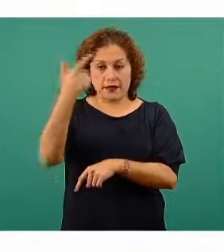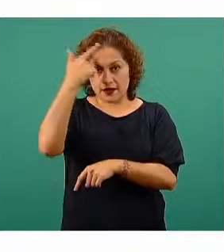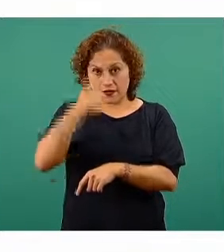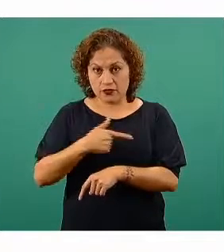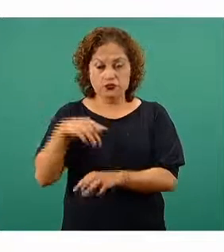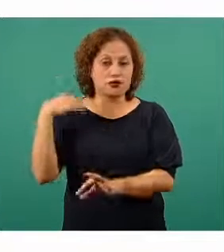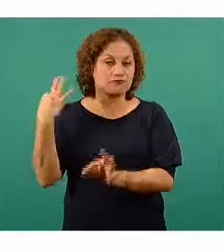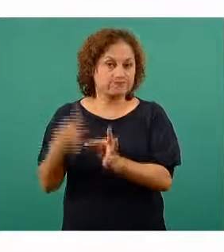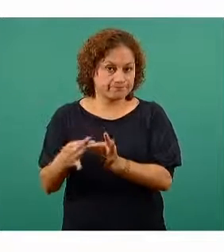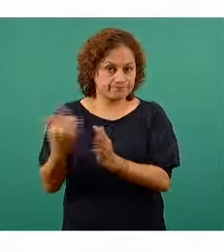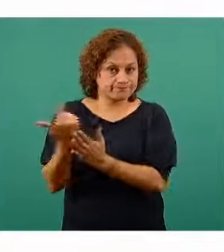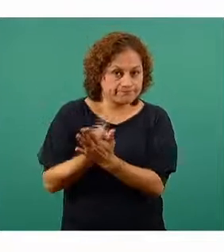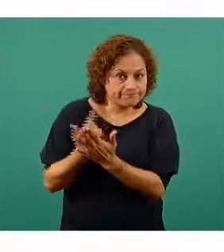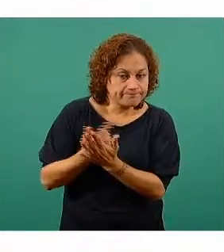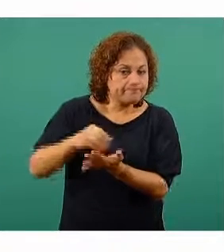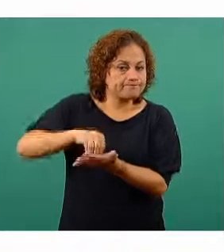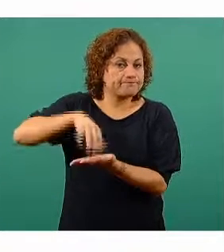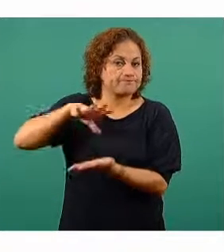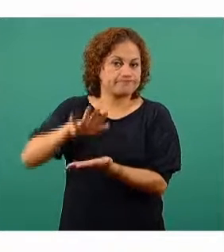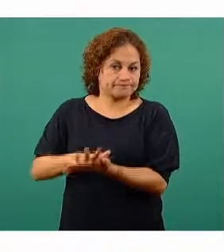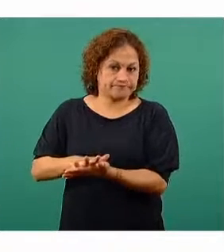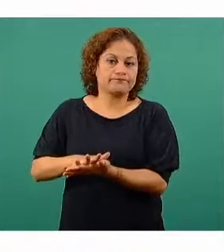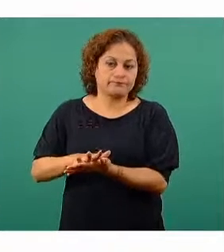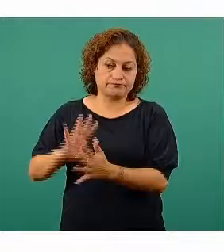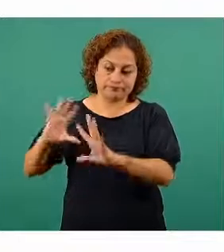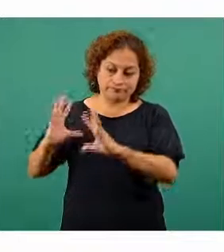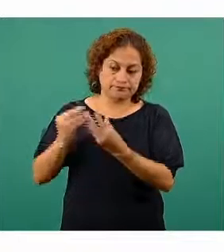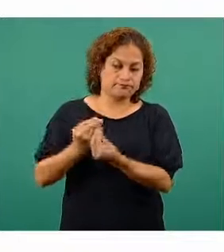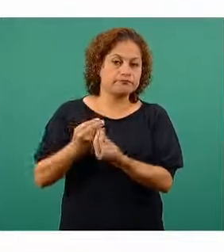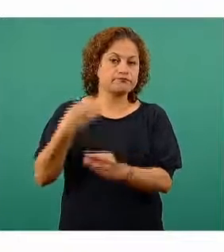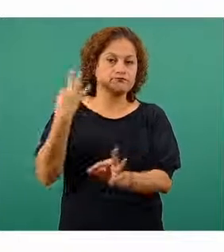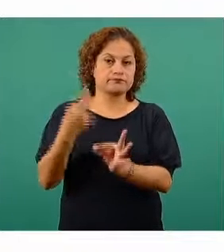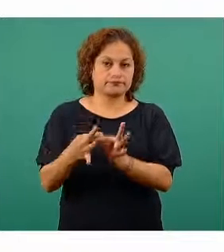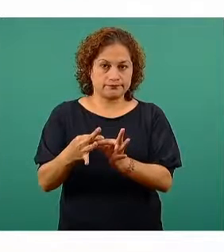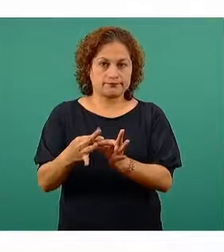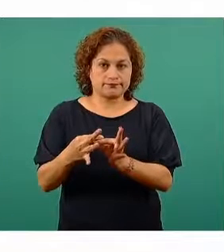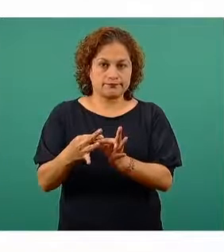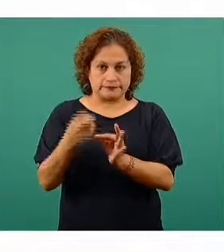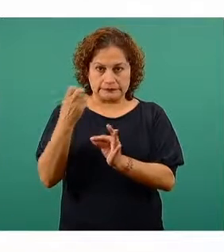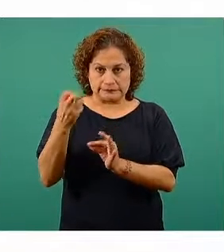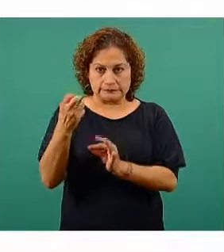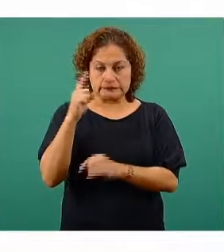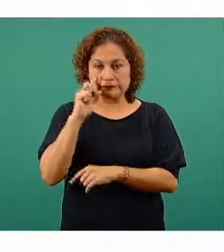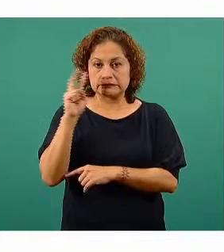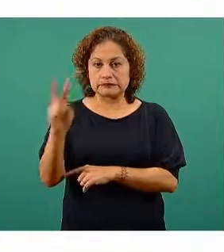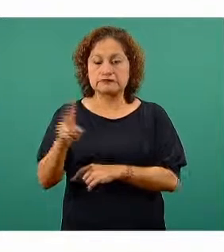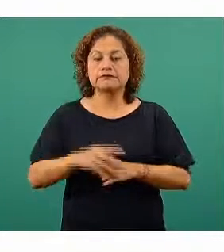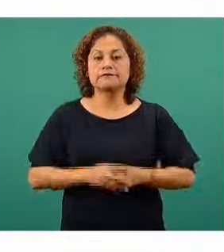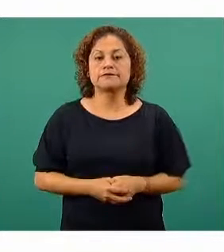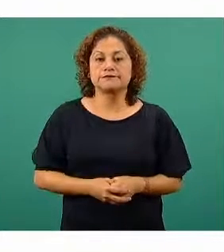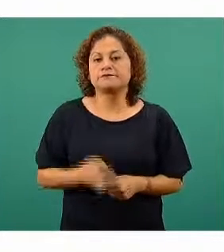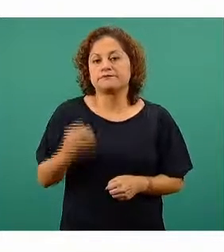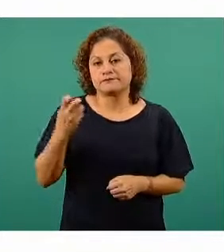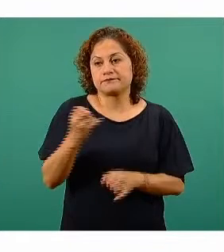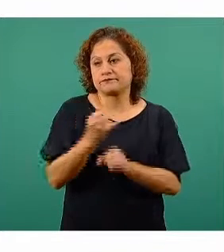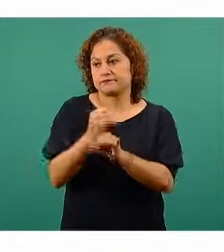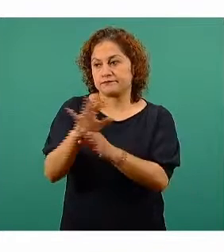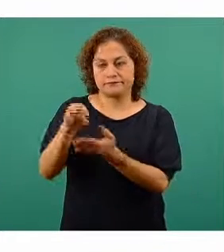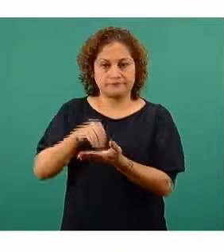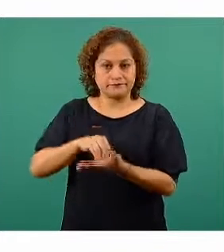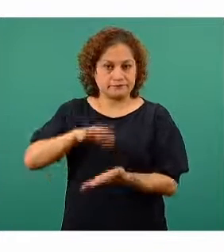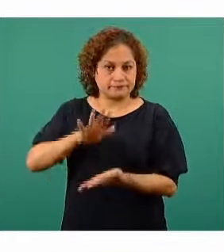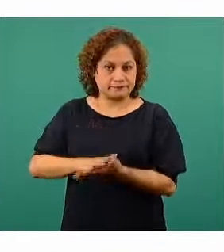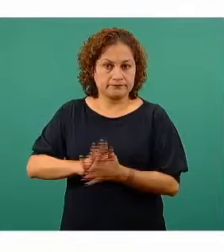tener la mayor cantidad de reportes, ya valga la redundancia, reportados al